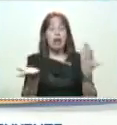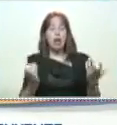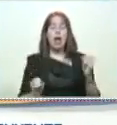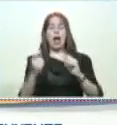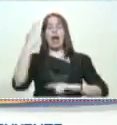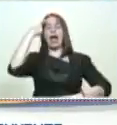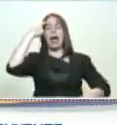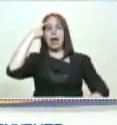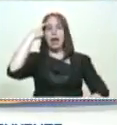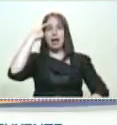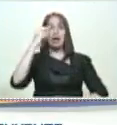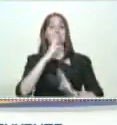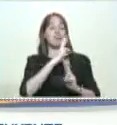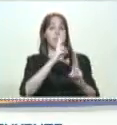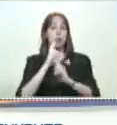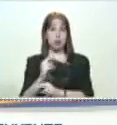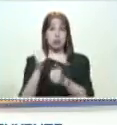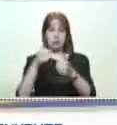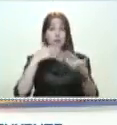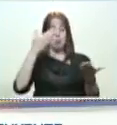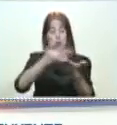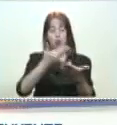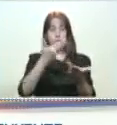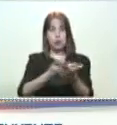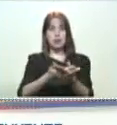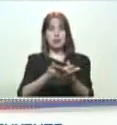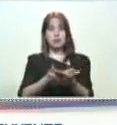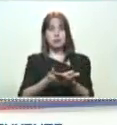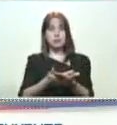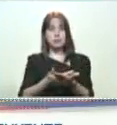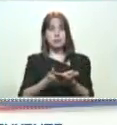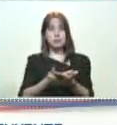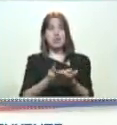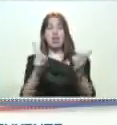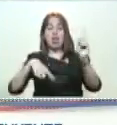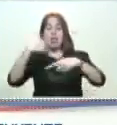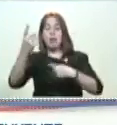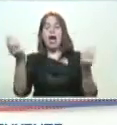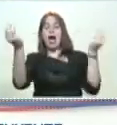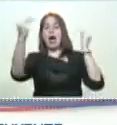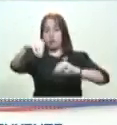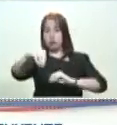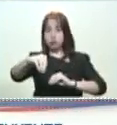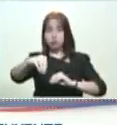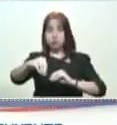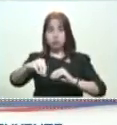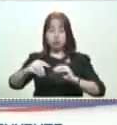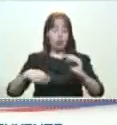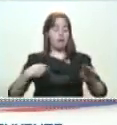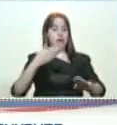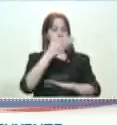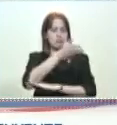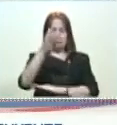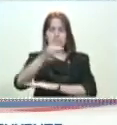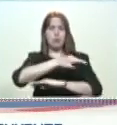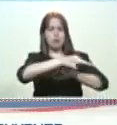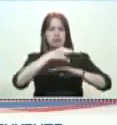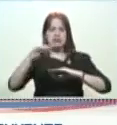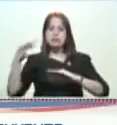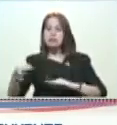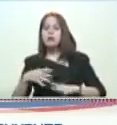creadora, respuestas, propuestas. Y que después vayamos a todos los municipios del país a